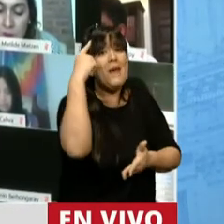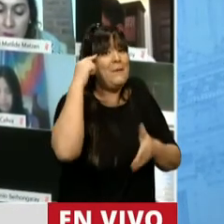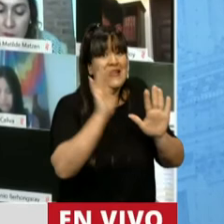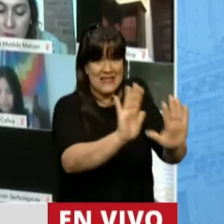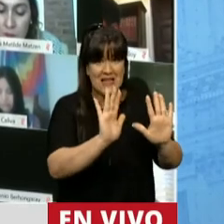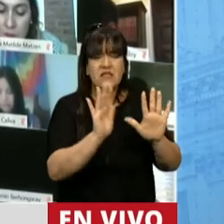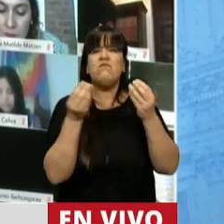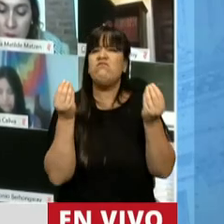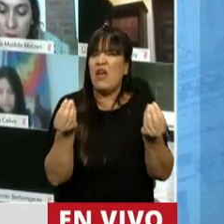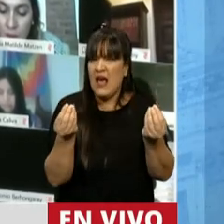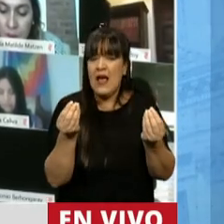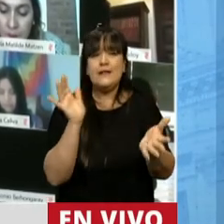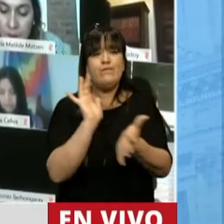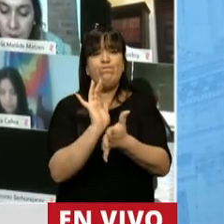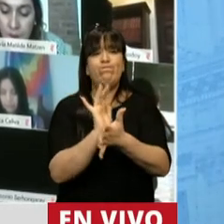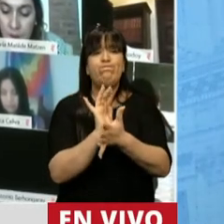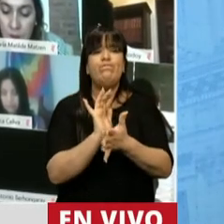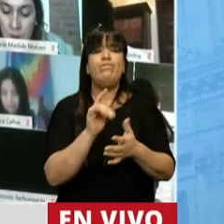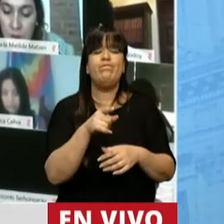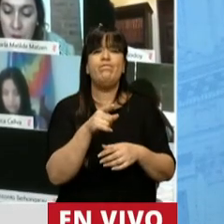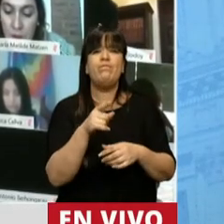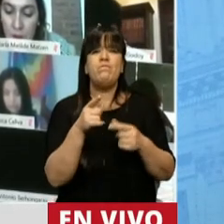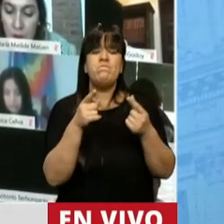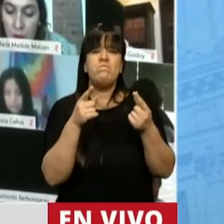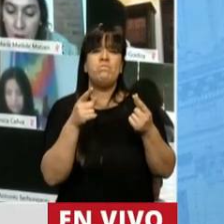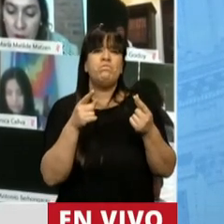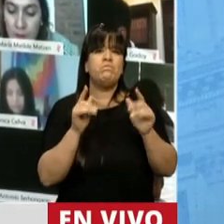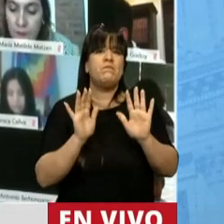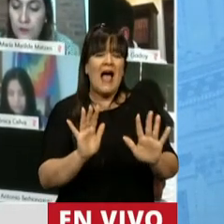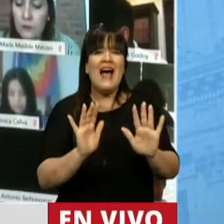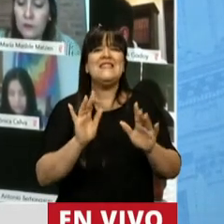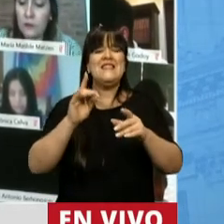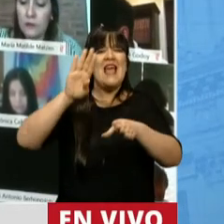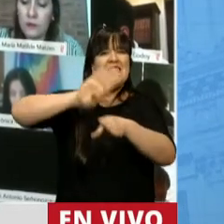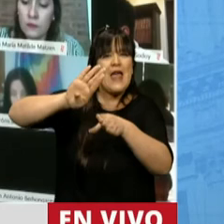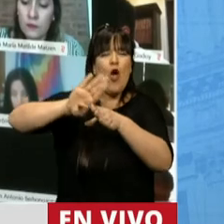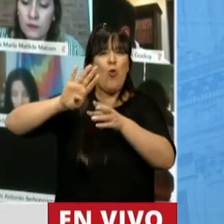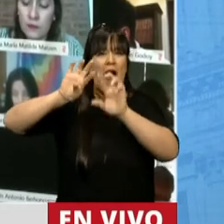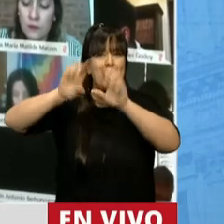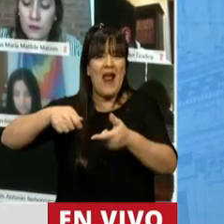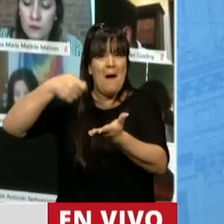quedado en función de los procesos de reperfilamiento de deuda